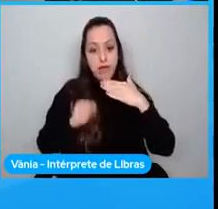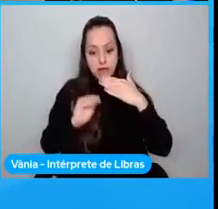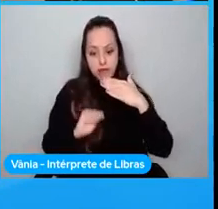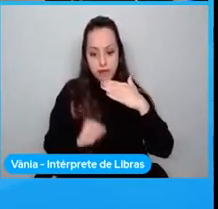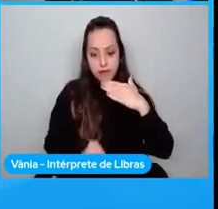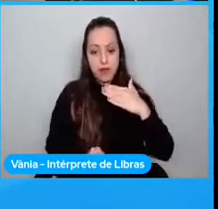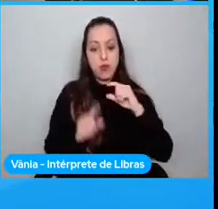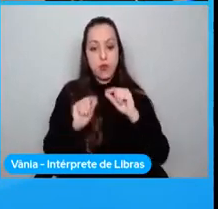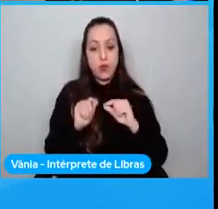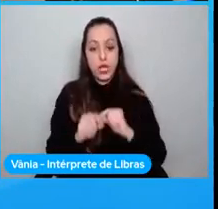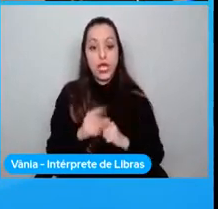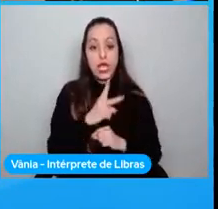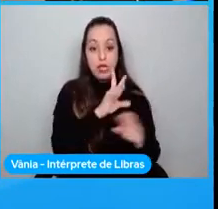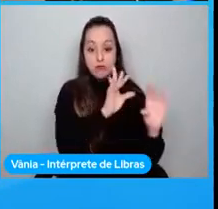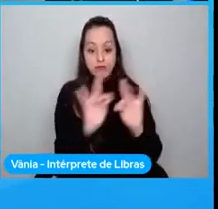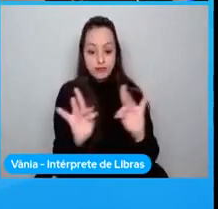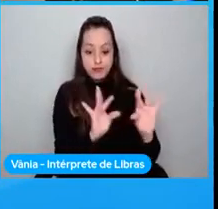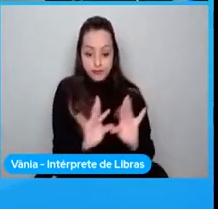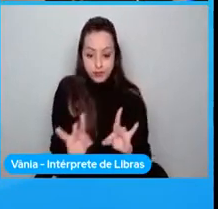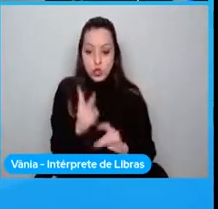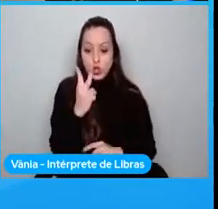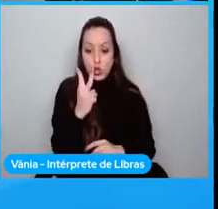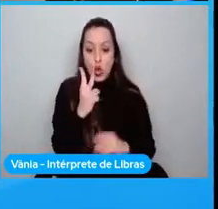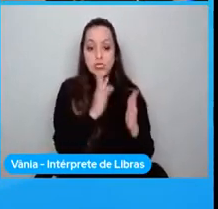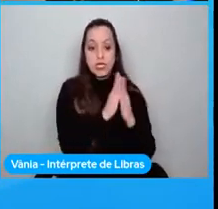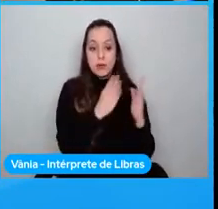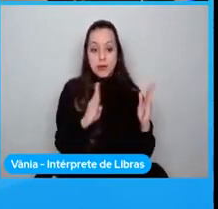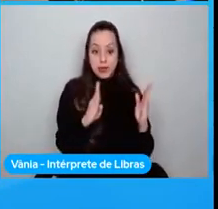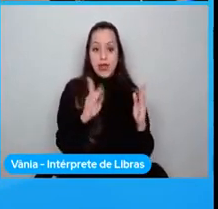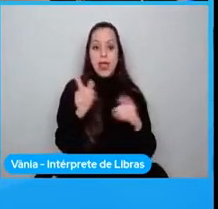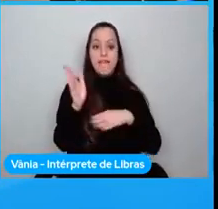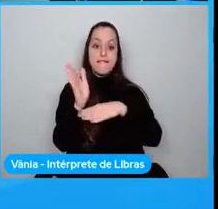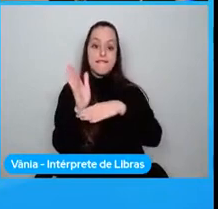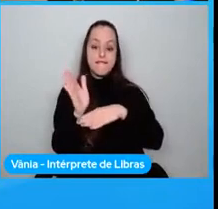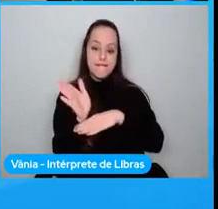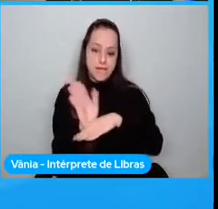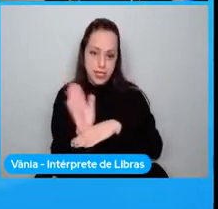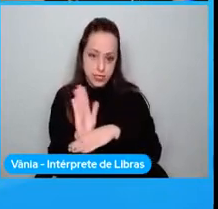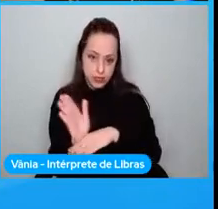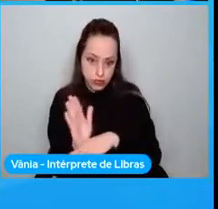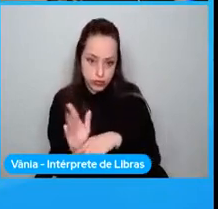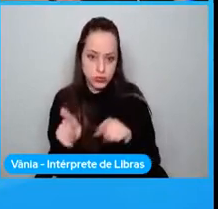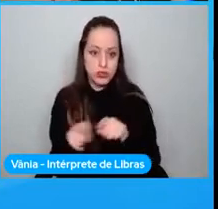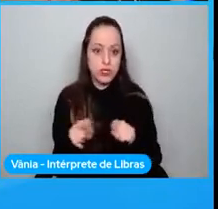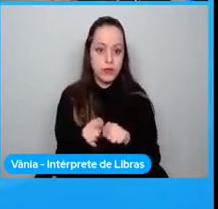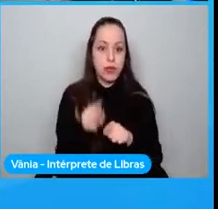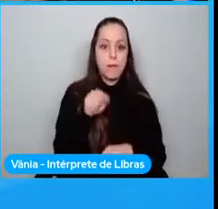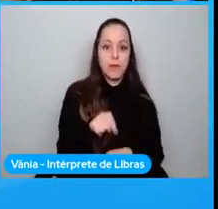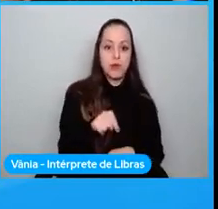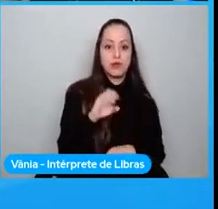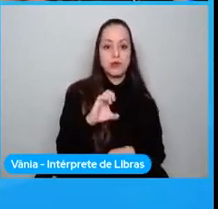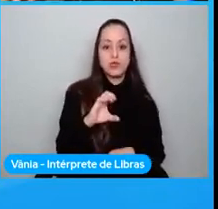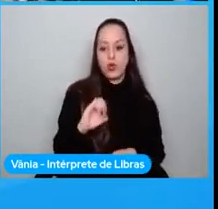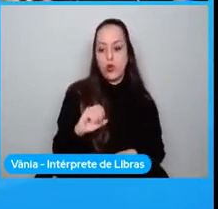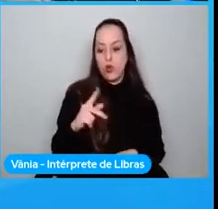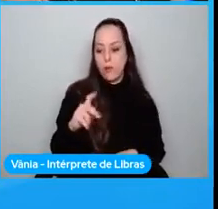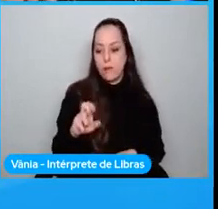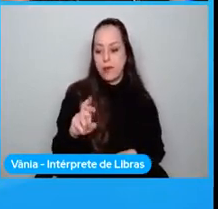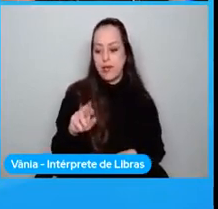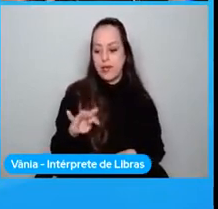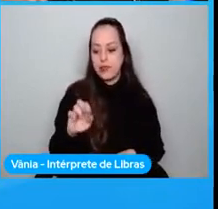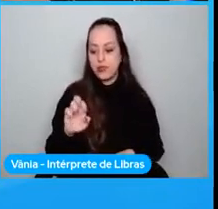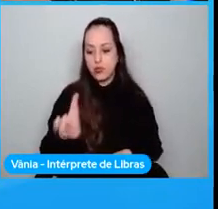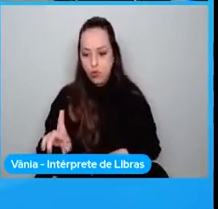dos librerías de Reduce the Ad, de FunTrux y Operator, y simplemente vamos a combinar